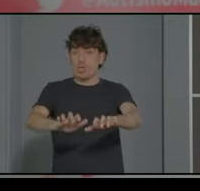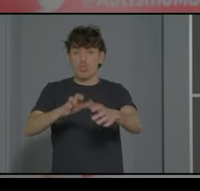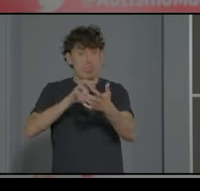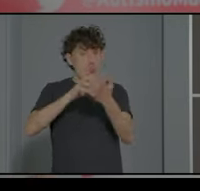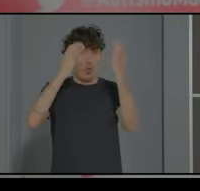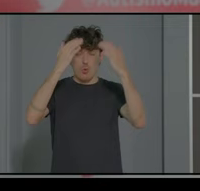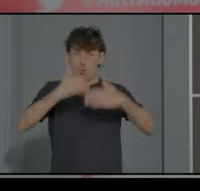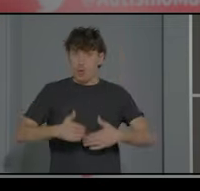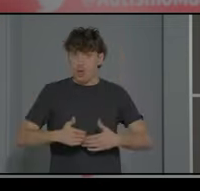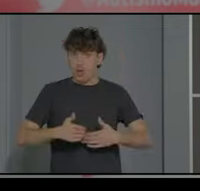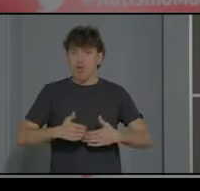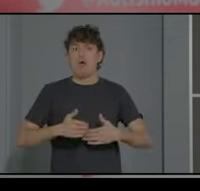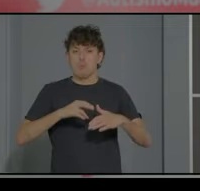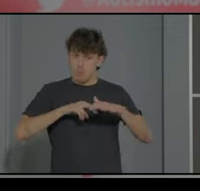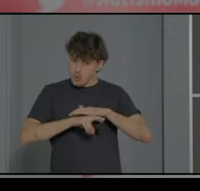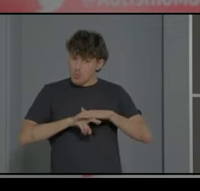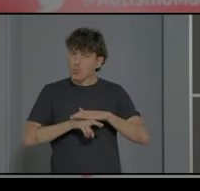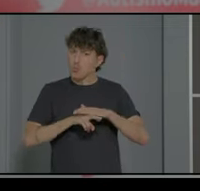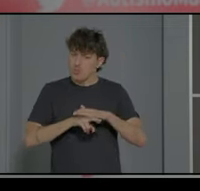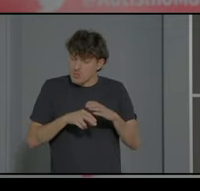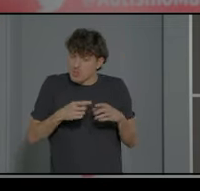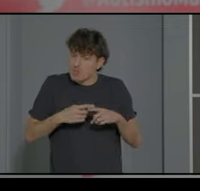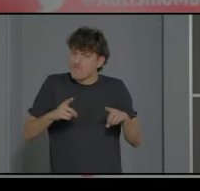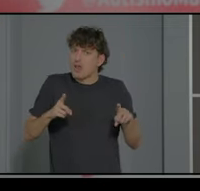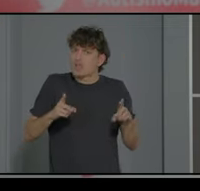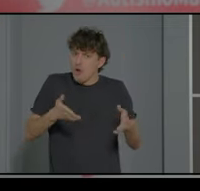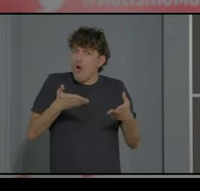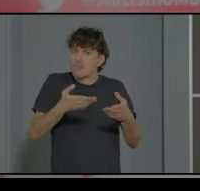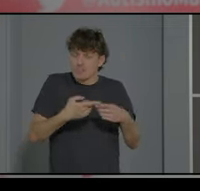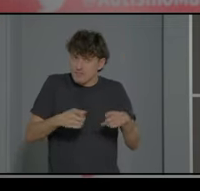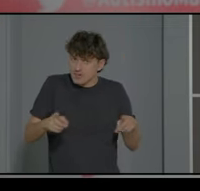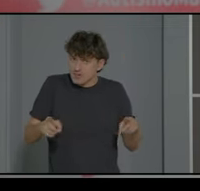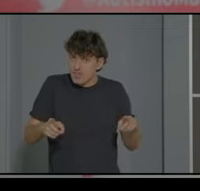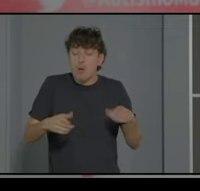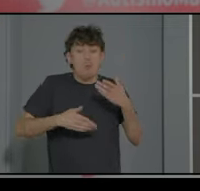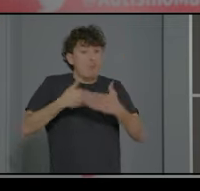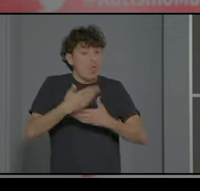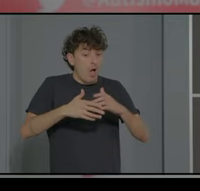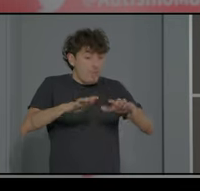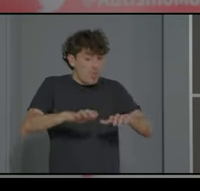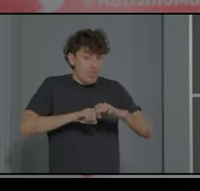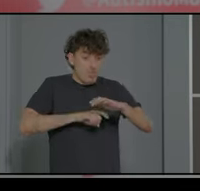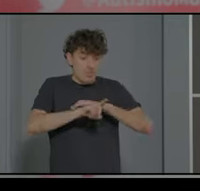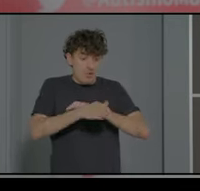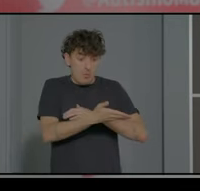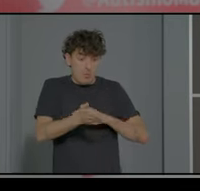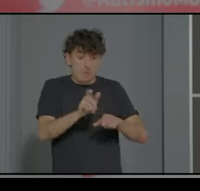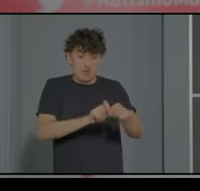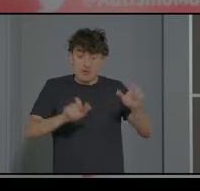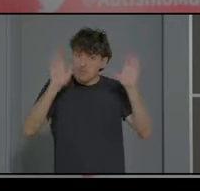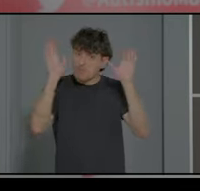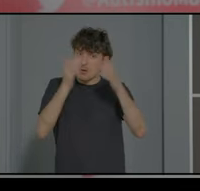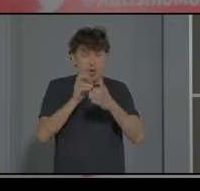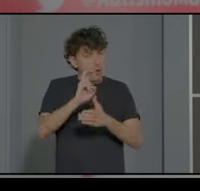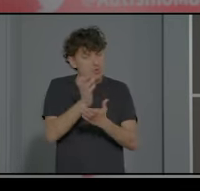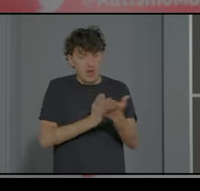habríamos hecho una provisión de recursos diferente y la ciencia nos diría que la aproximación para los aprendizajes y el desarrollo de estas personas sería otra